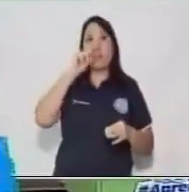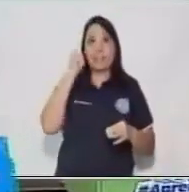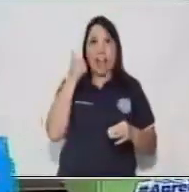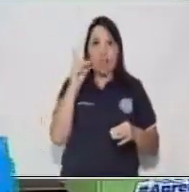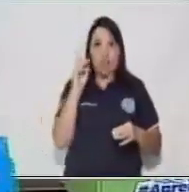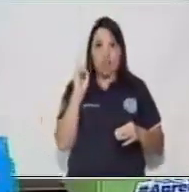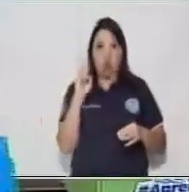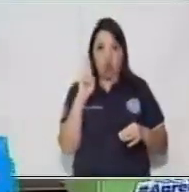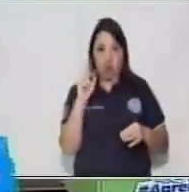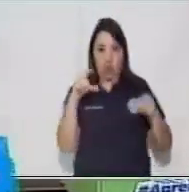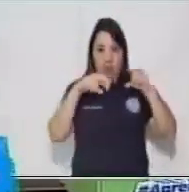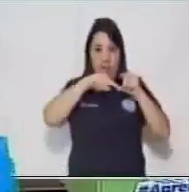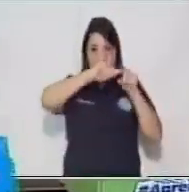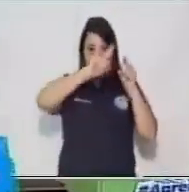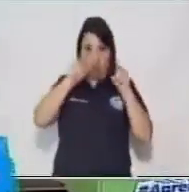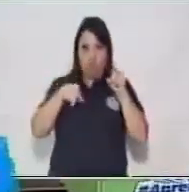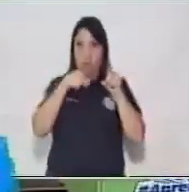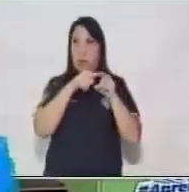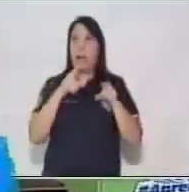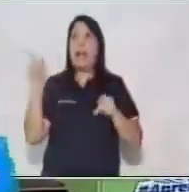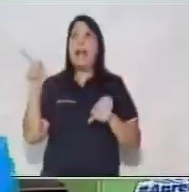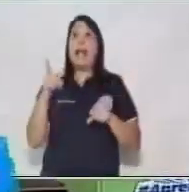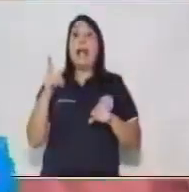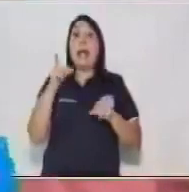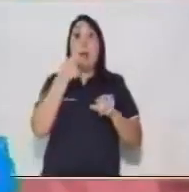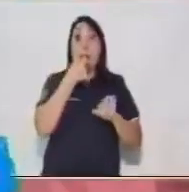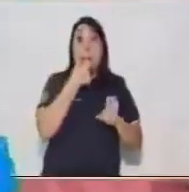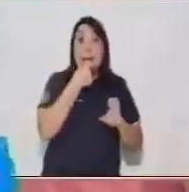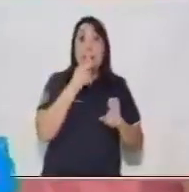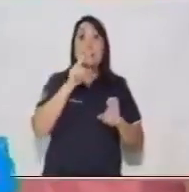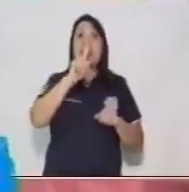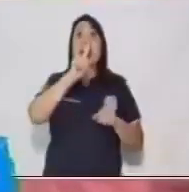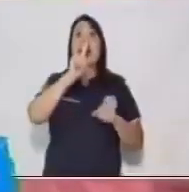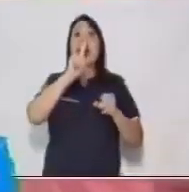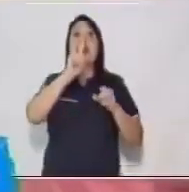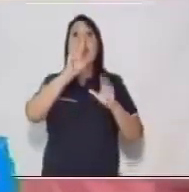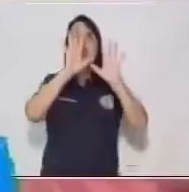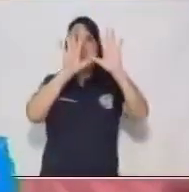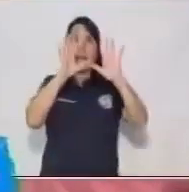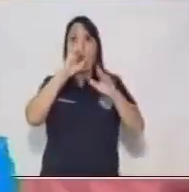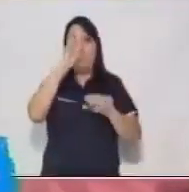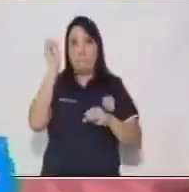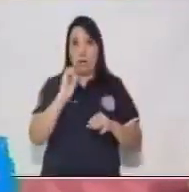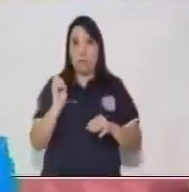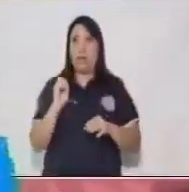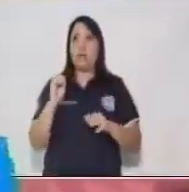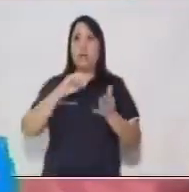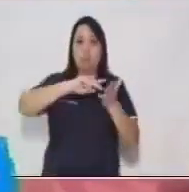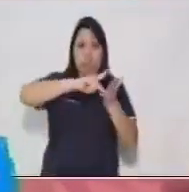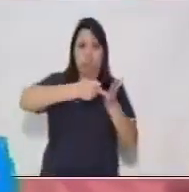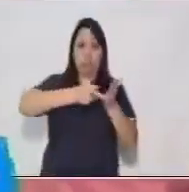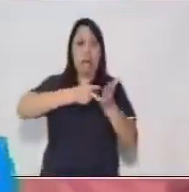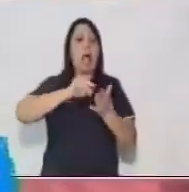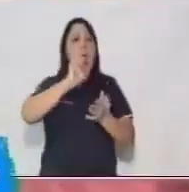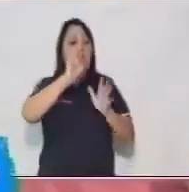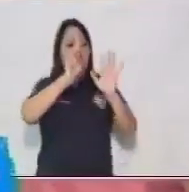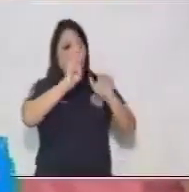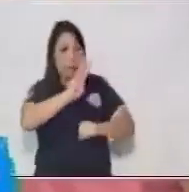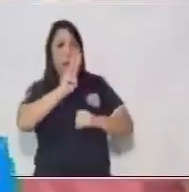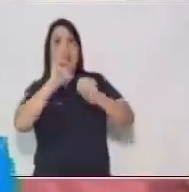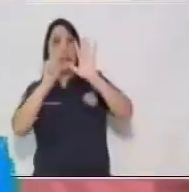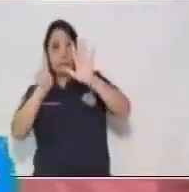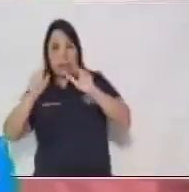representada por el 10%. Y lo vamos a marcar con 36 grados, con nuestro